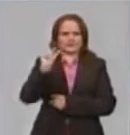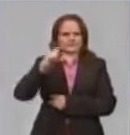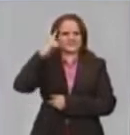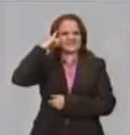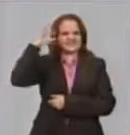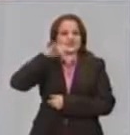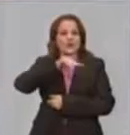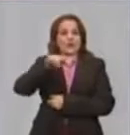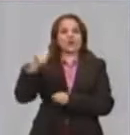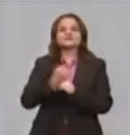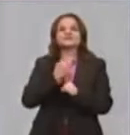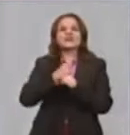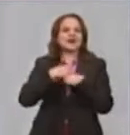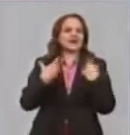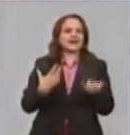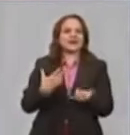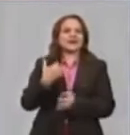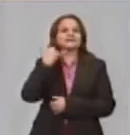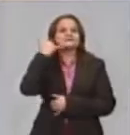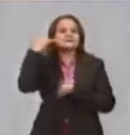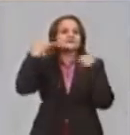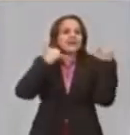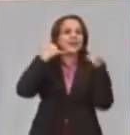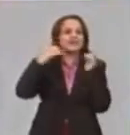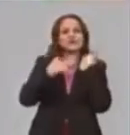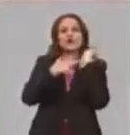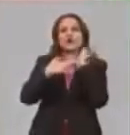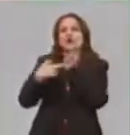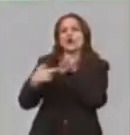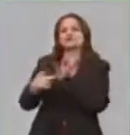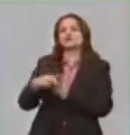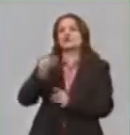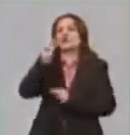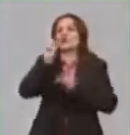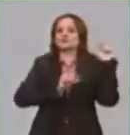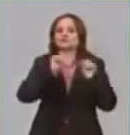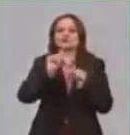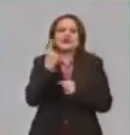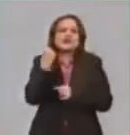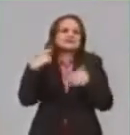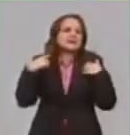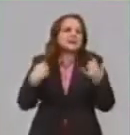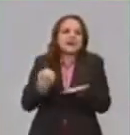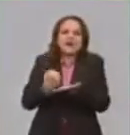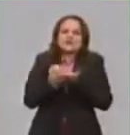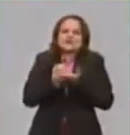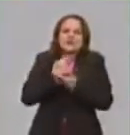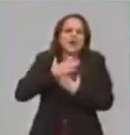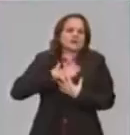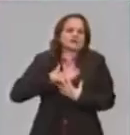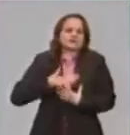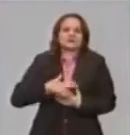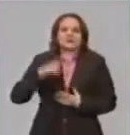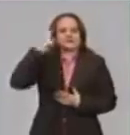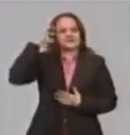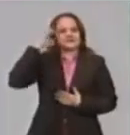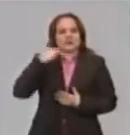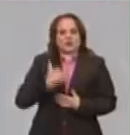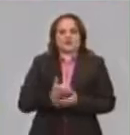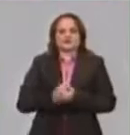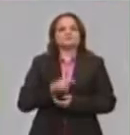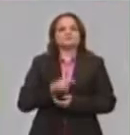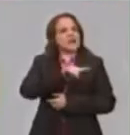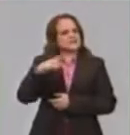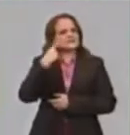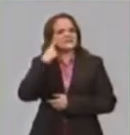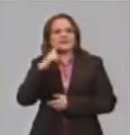Villaclara se encargan de la Consejería Telefónica para aquellos que necesitan apoyo emocional ante la COVID-19. Aquí estamos trabajando temas relacionados con